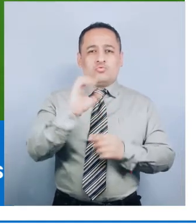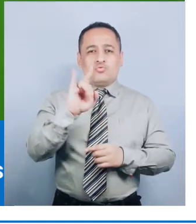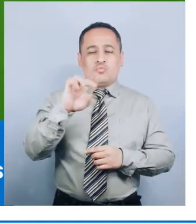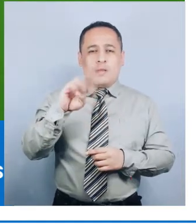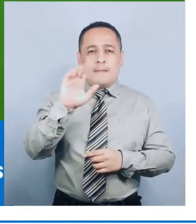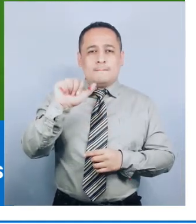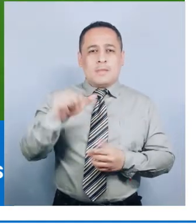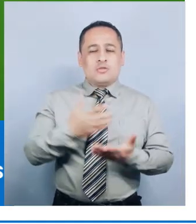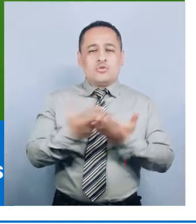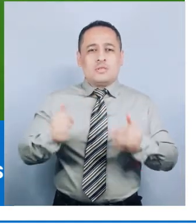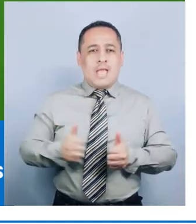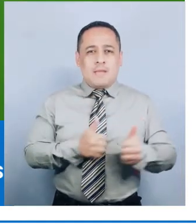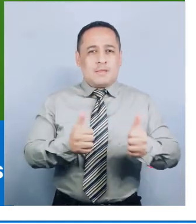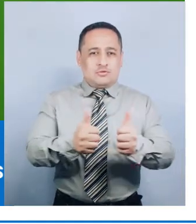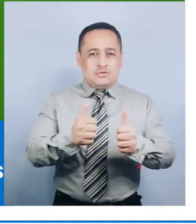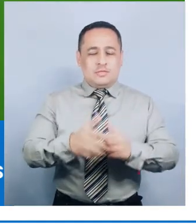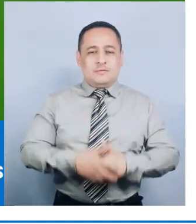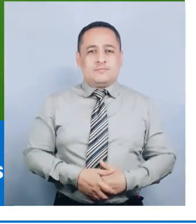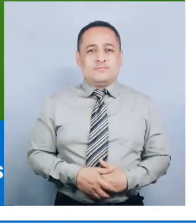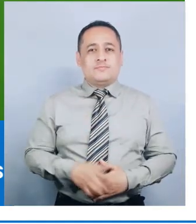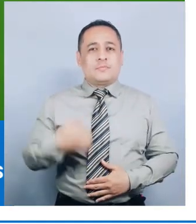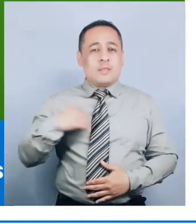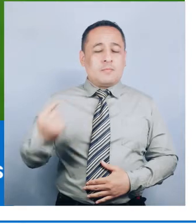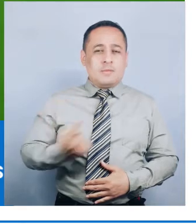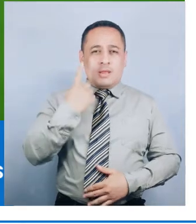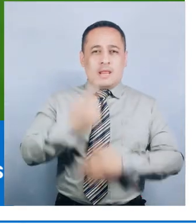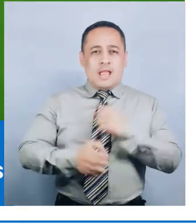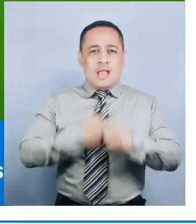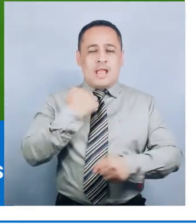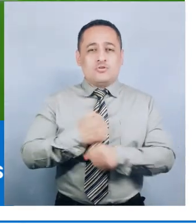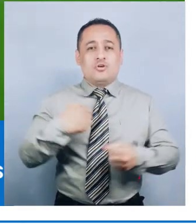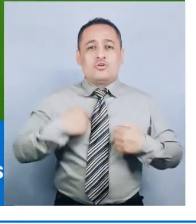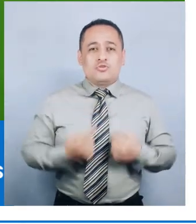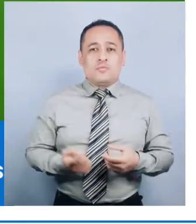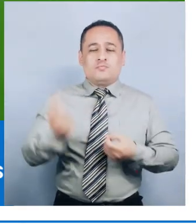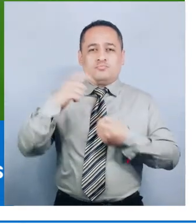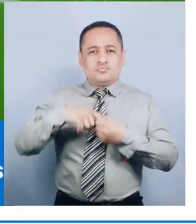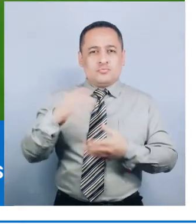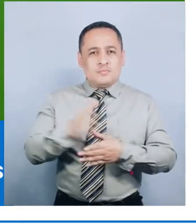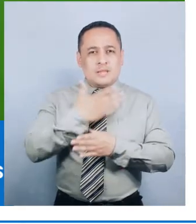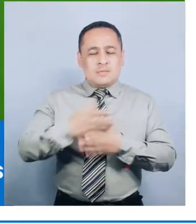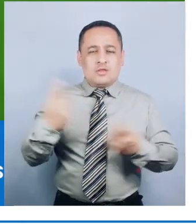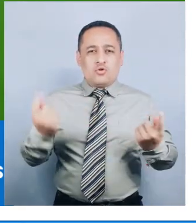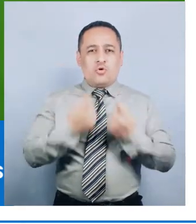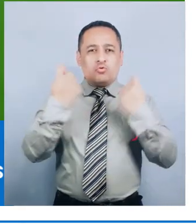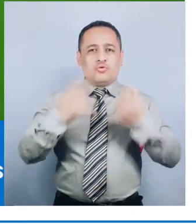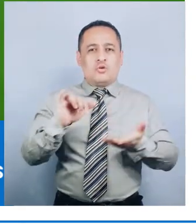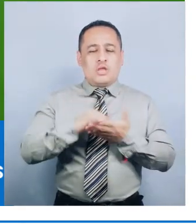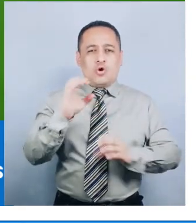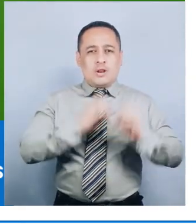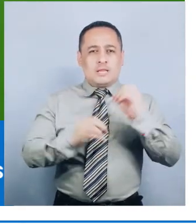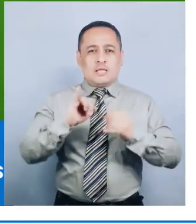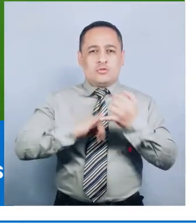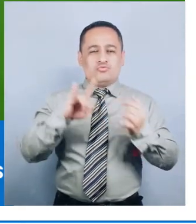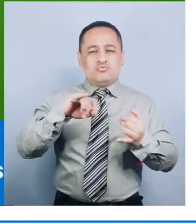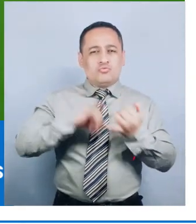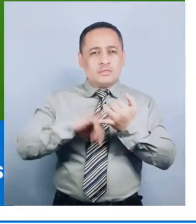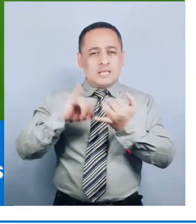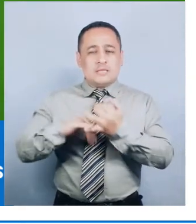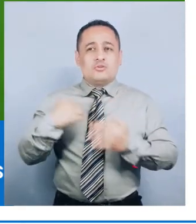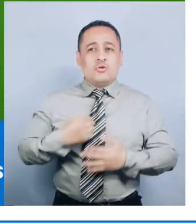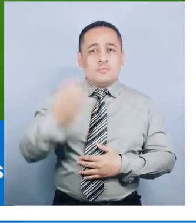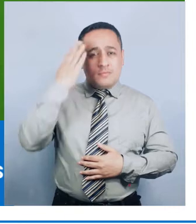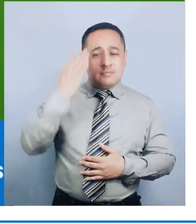Ucumamba, departamento de Amazon. Es el primer año que vengo participando en este concurso que organiza la SUNAS.